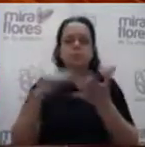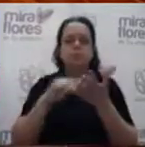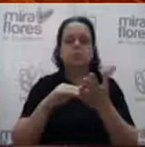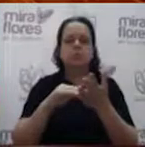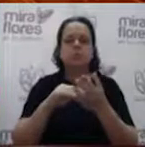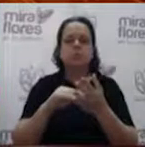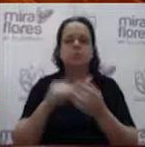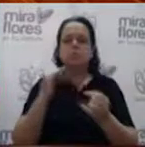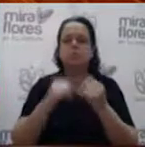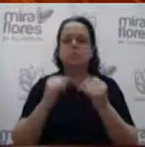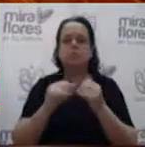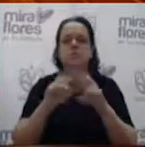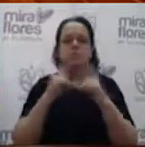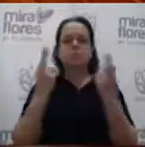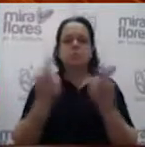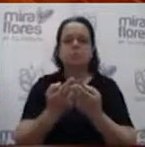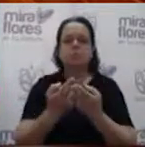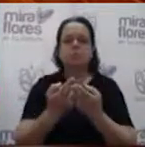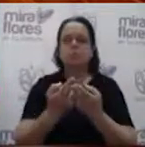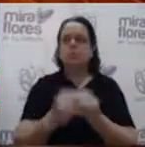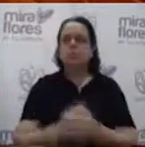se levanta la sesión. Gracias.